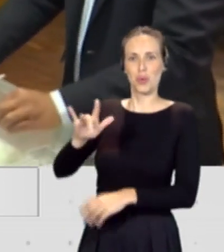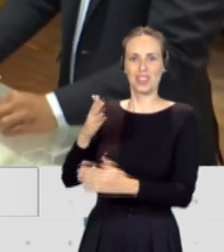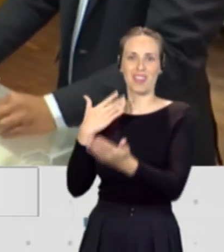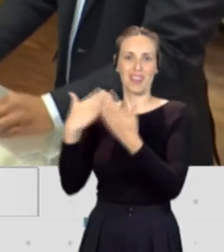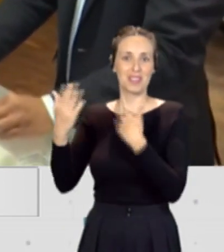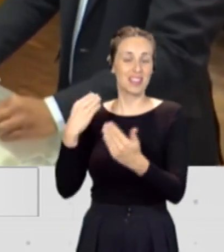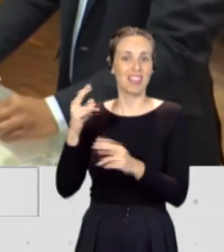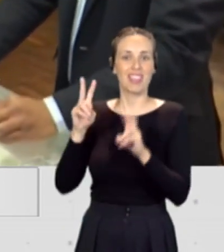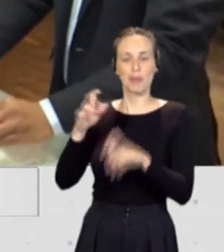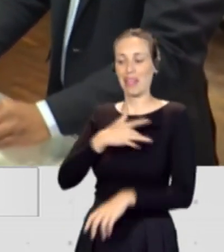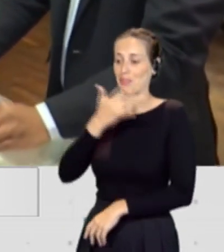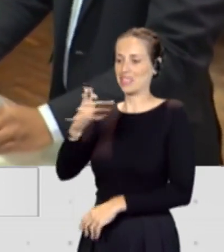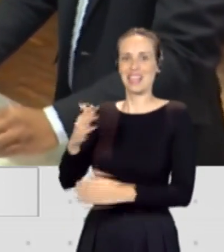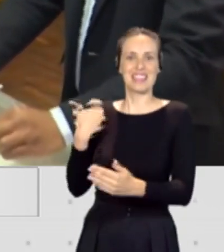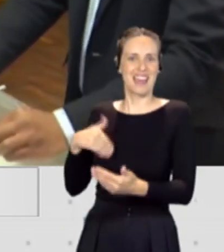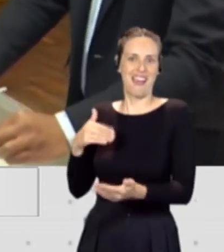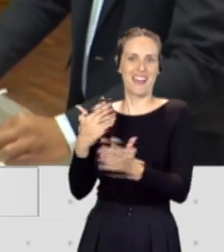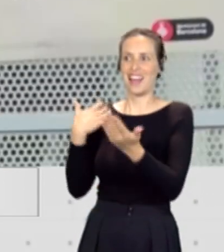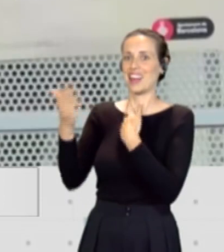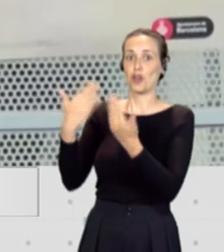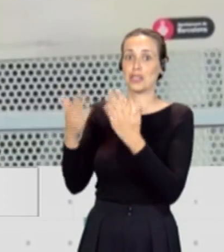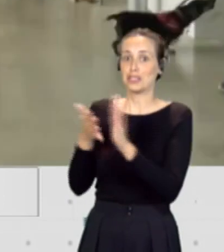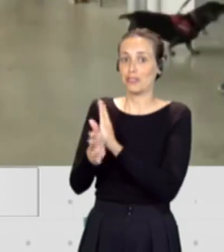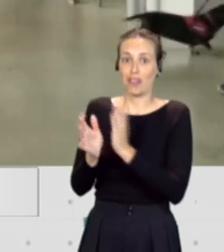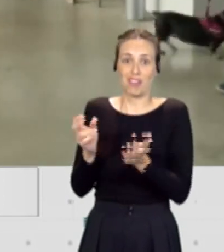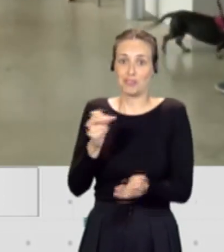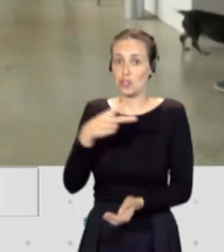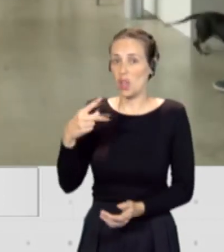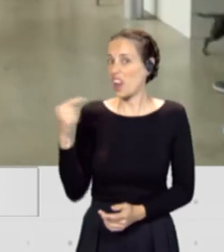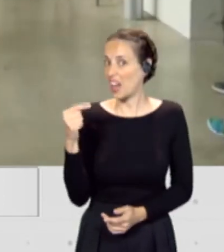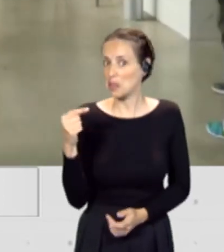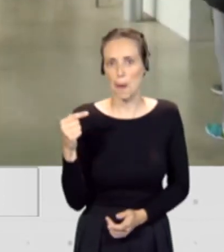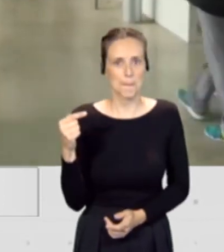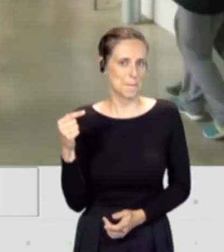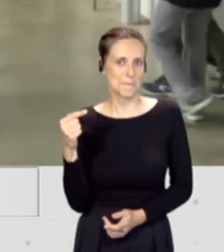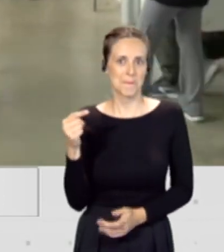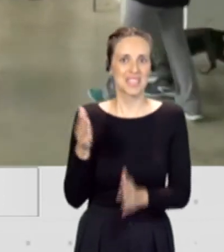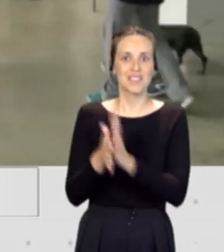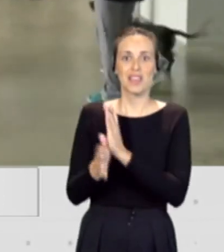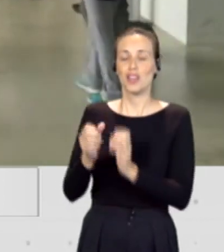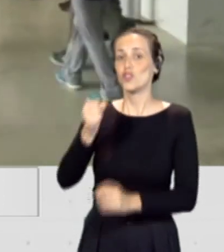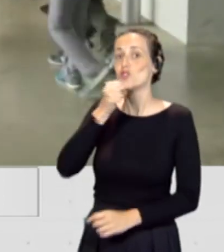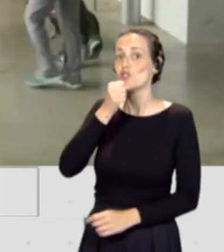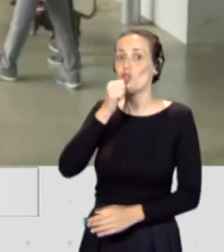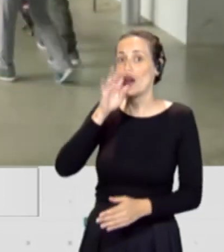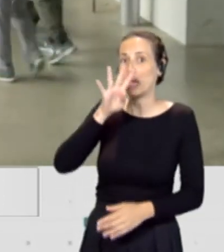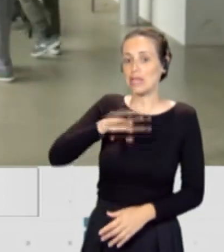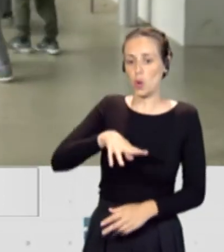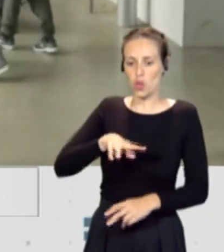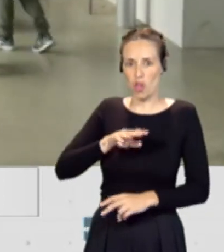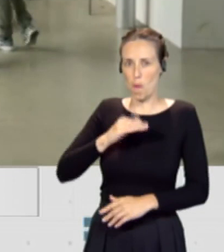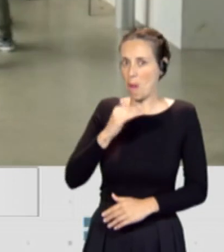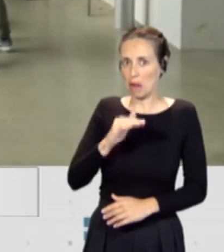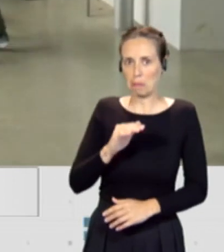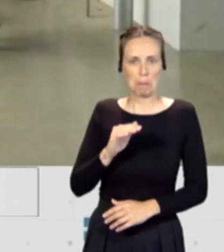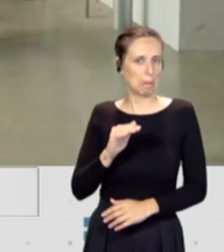la amnistía. Por lo tanto, no es tan malo, aparentemente, la figura del PSOE en Cataluña. Por lo tanto,